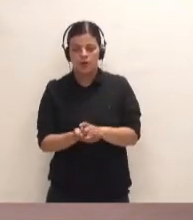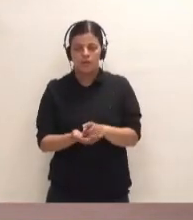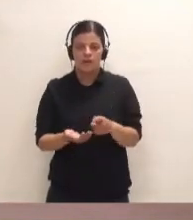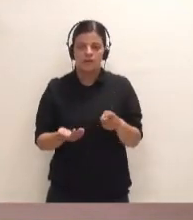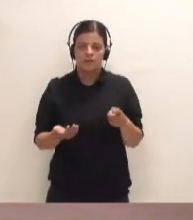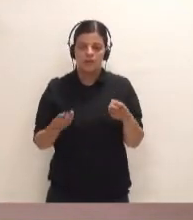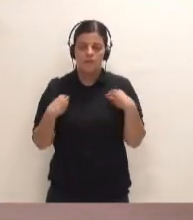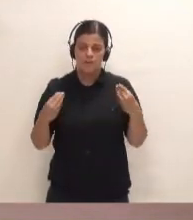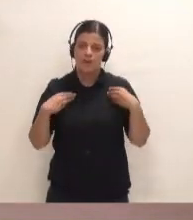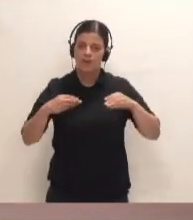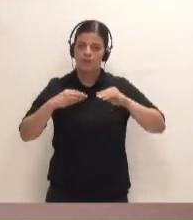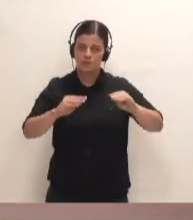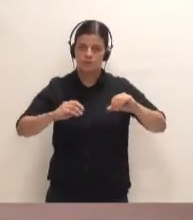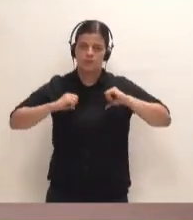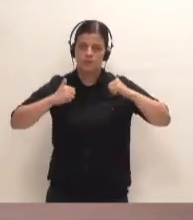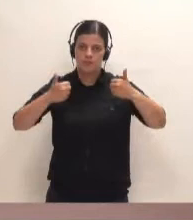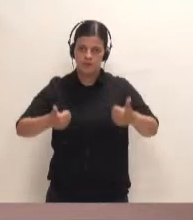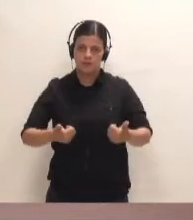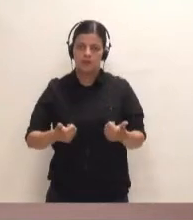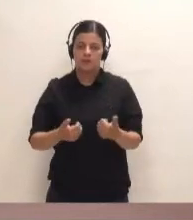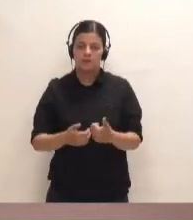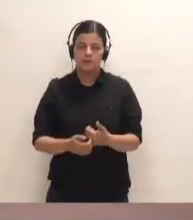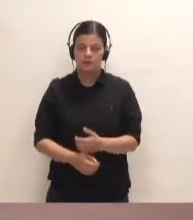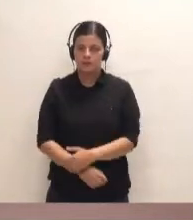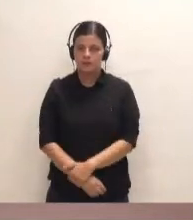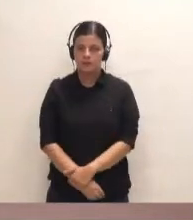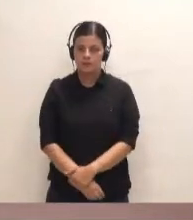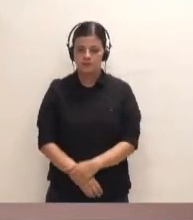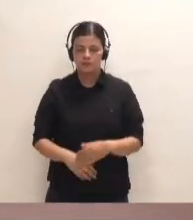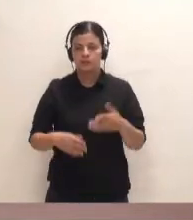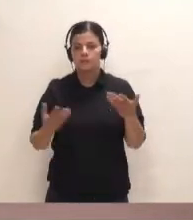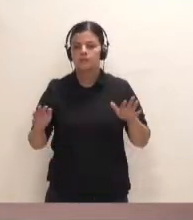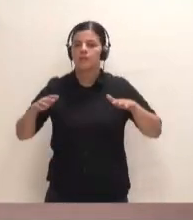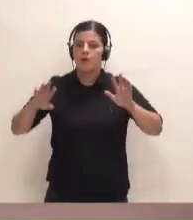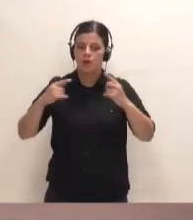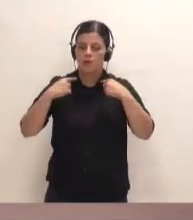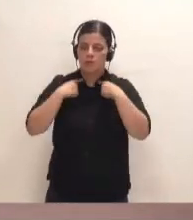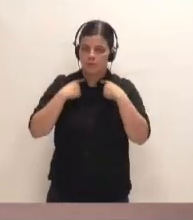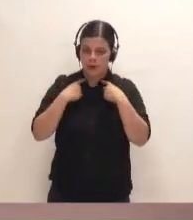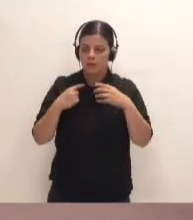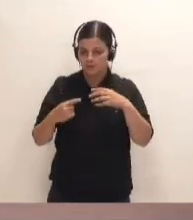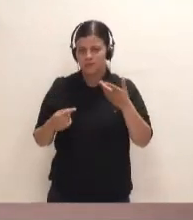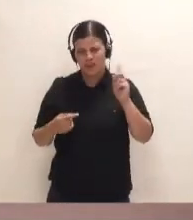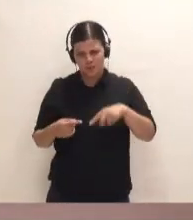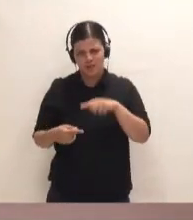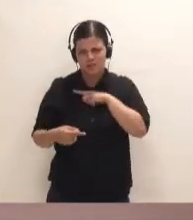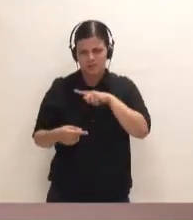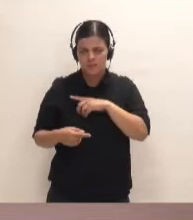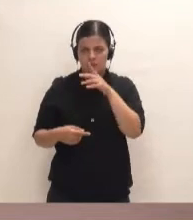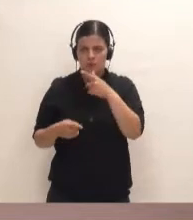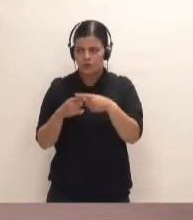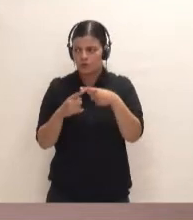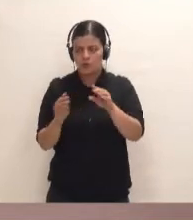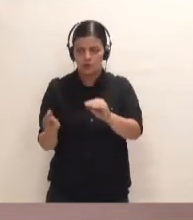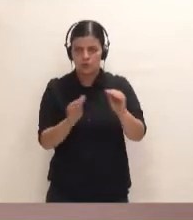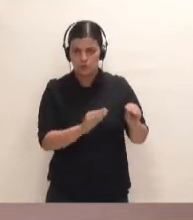vida, a pesar de las pérdidas que incluso de manera sentimental van a tener por sus bienes y en seres,